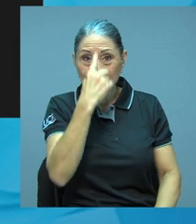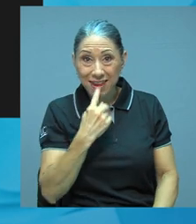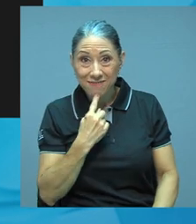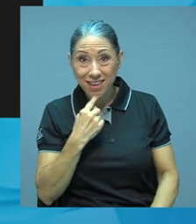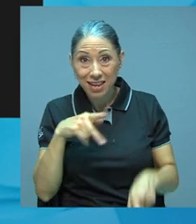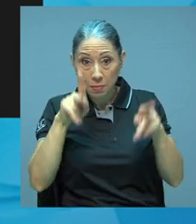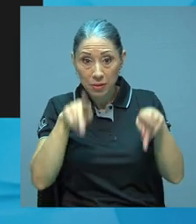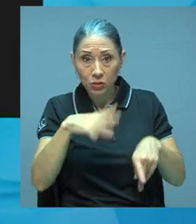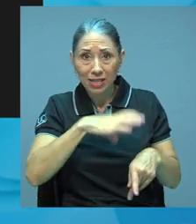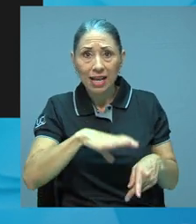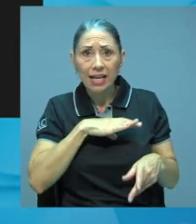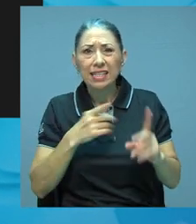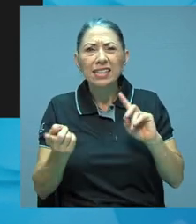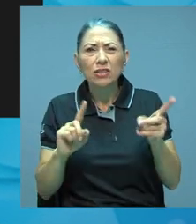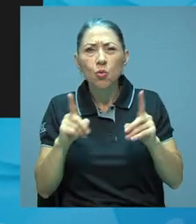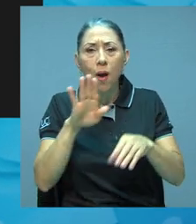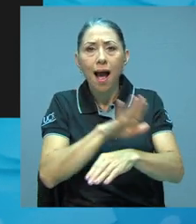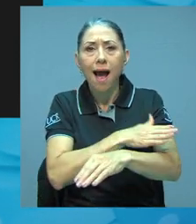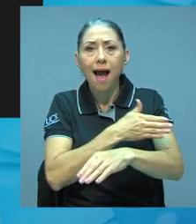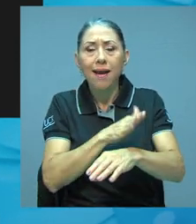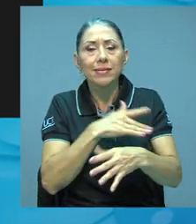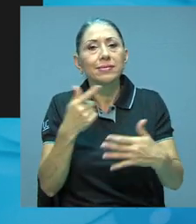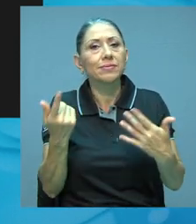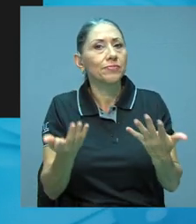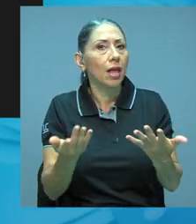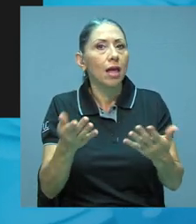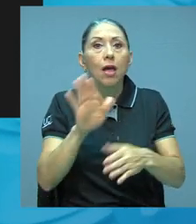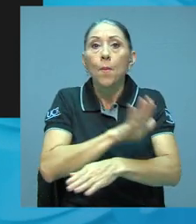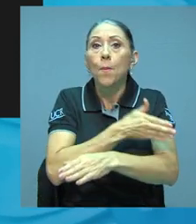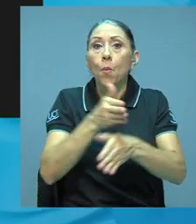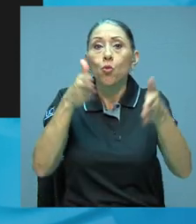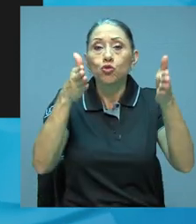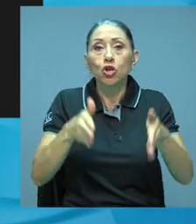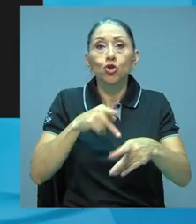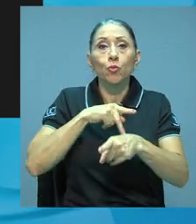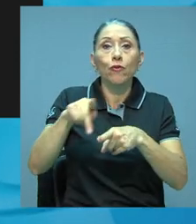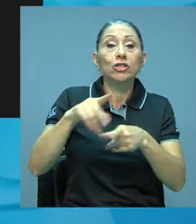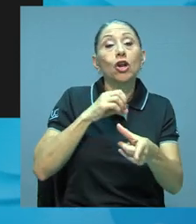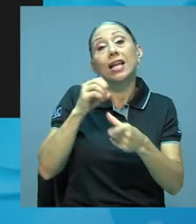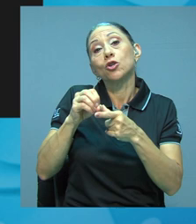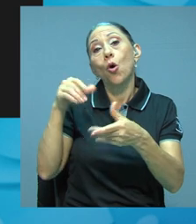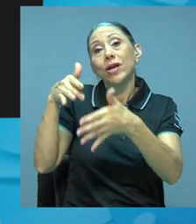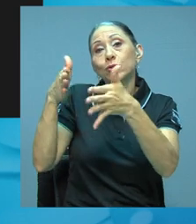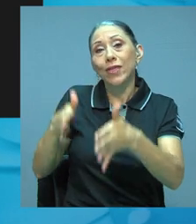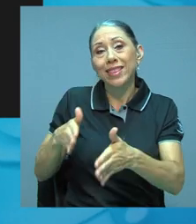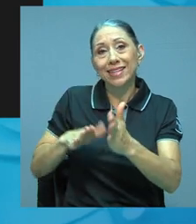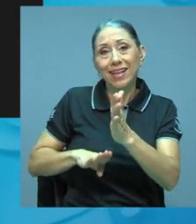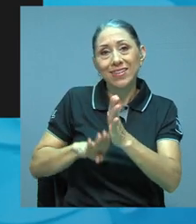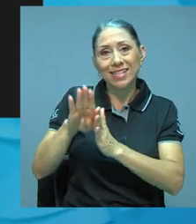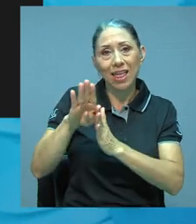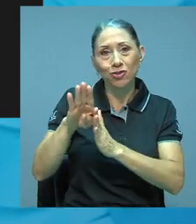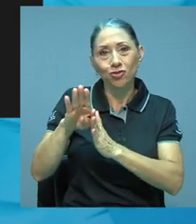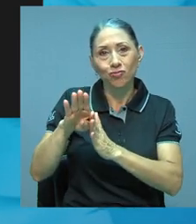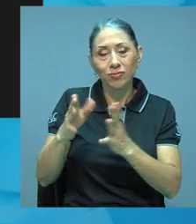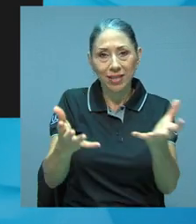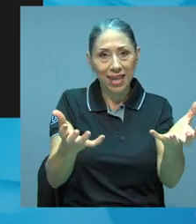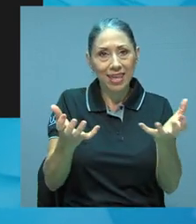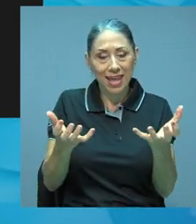bueno, dentro de la parte musical, son ya sean músicos profesionales o estudiantes avanzados que